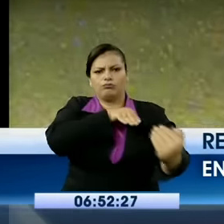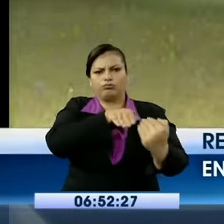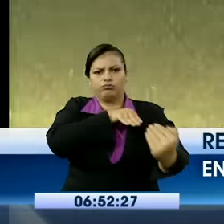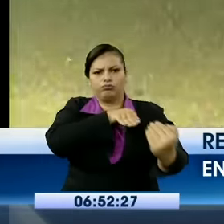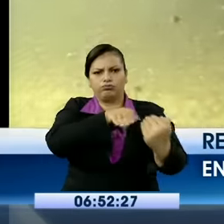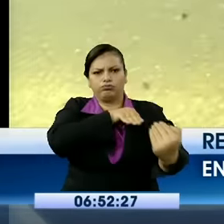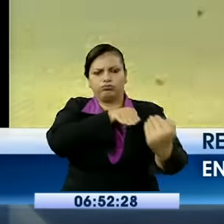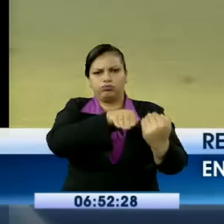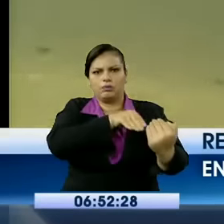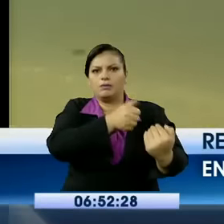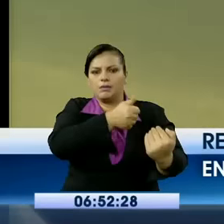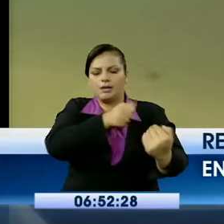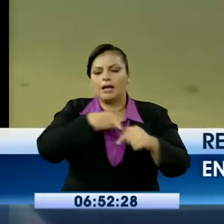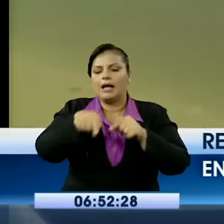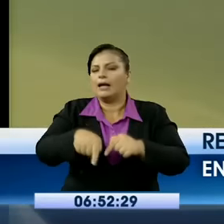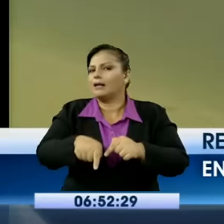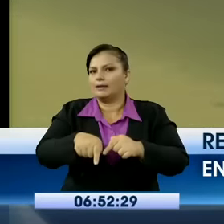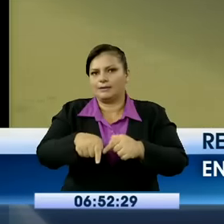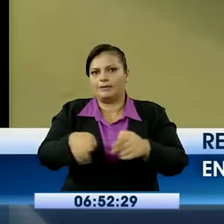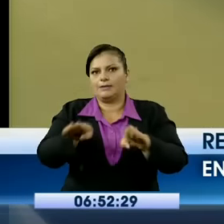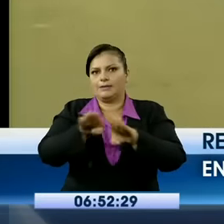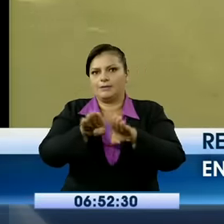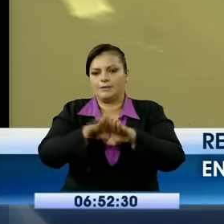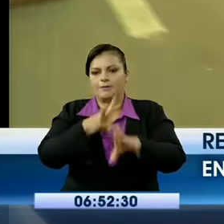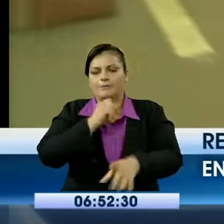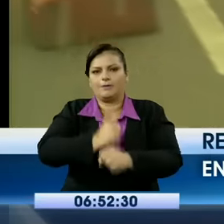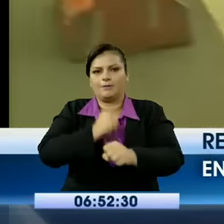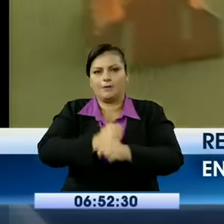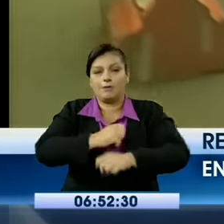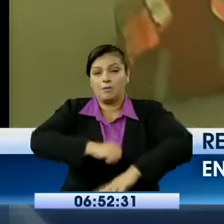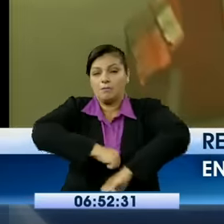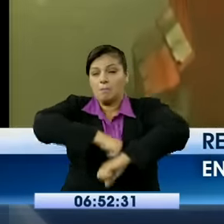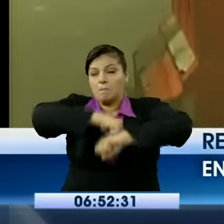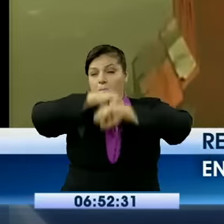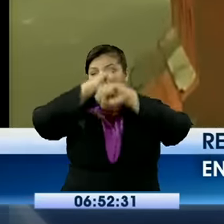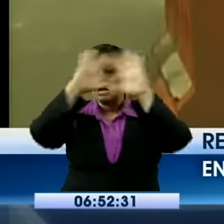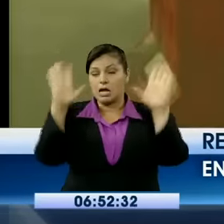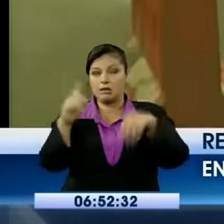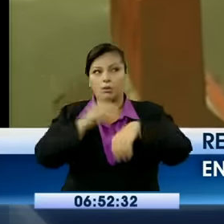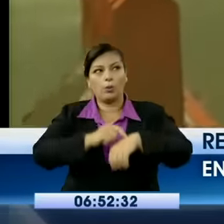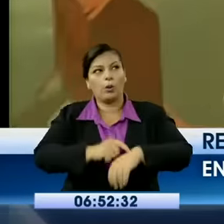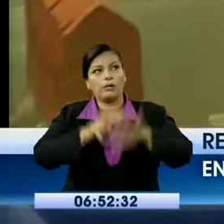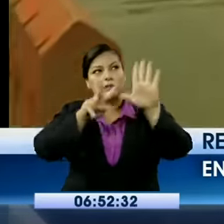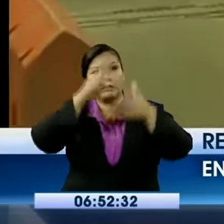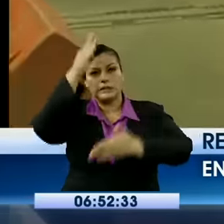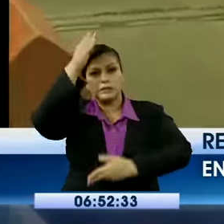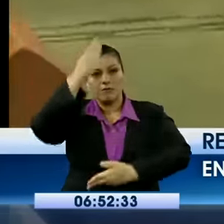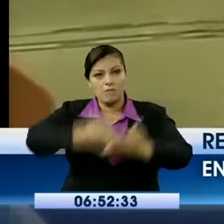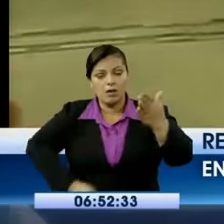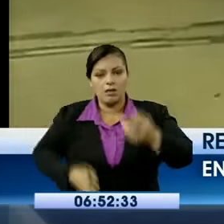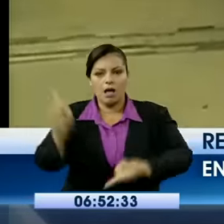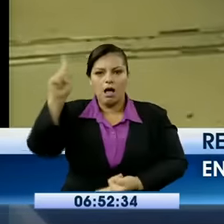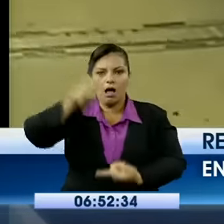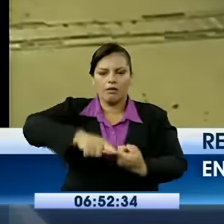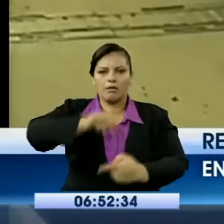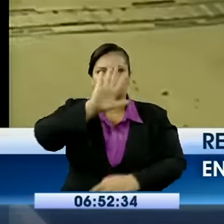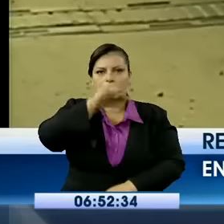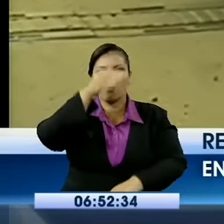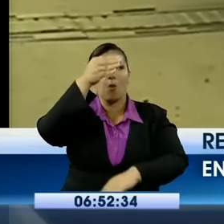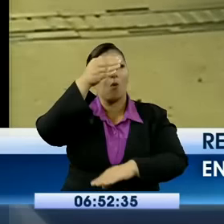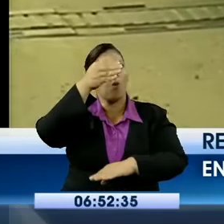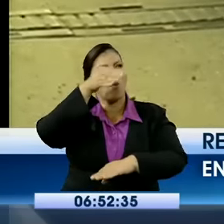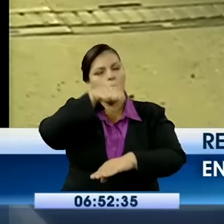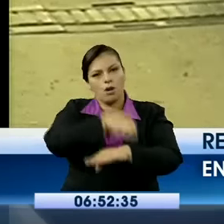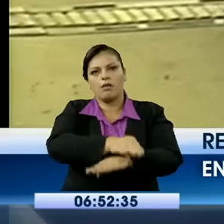siete y media de la mañana a cinco y media de la tarde. que se pueda avanzar